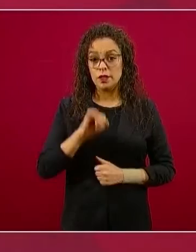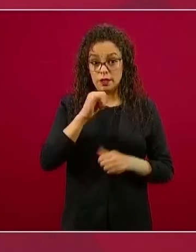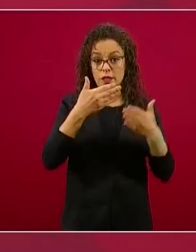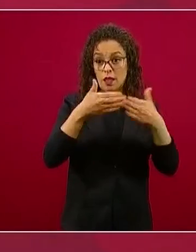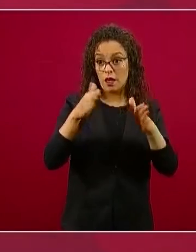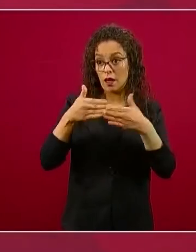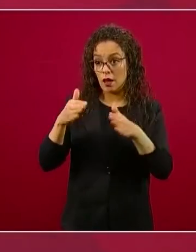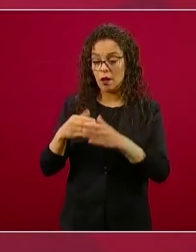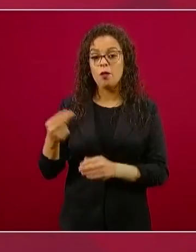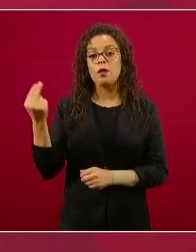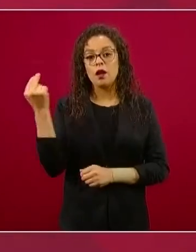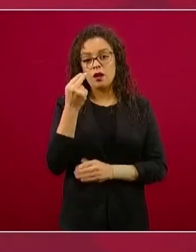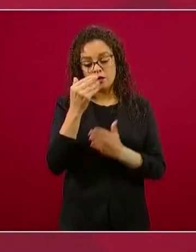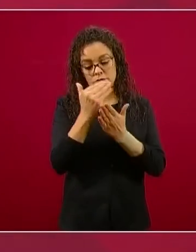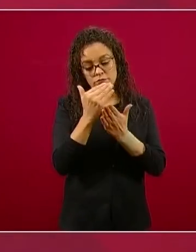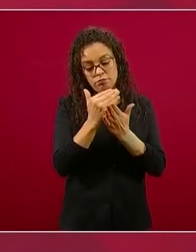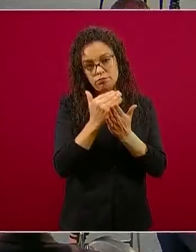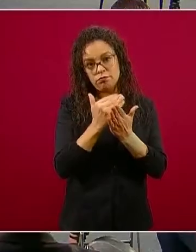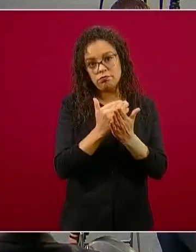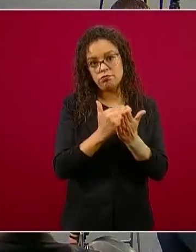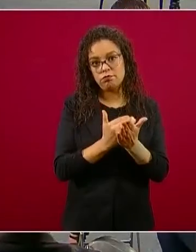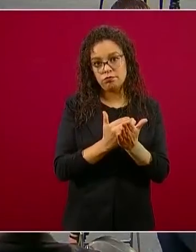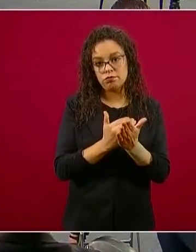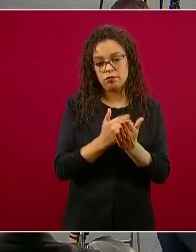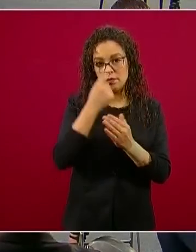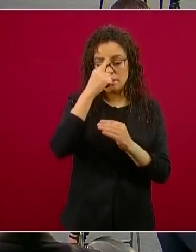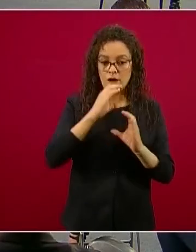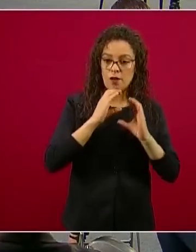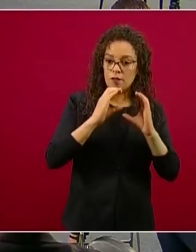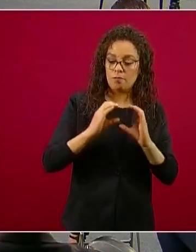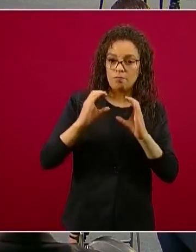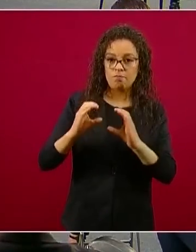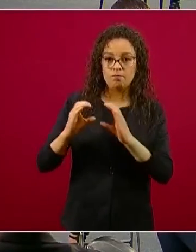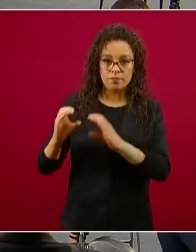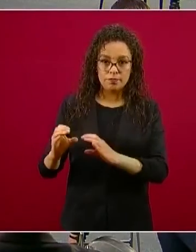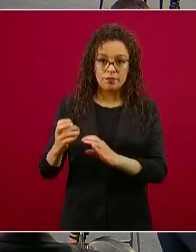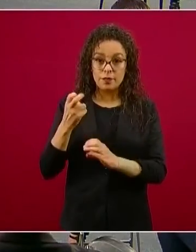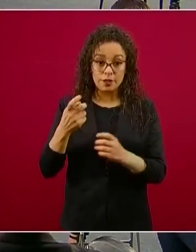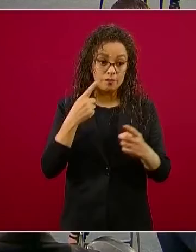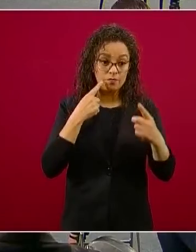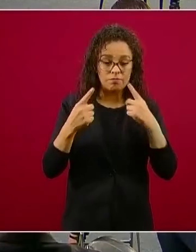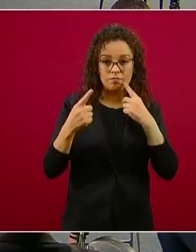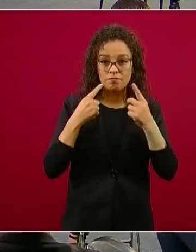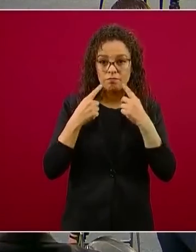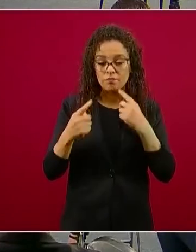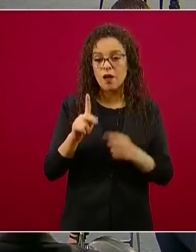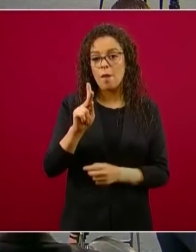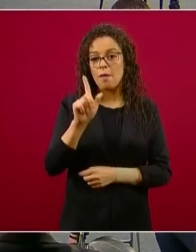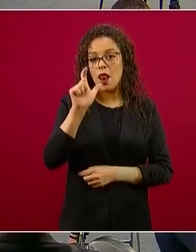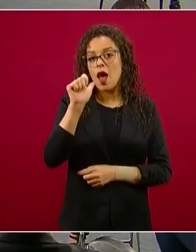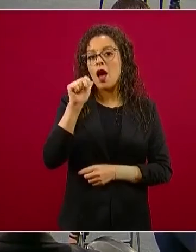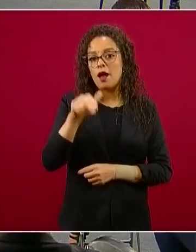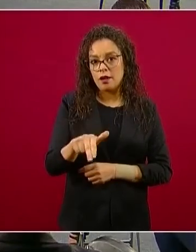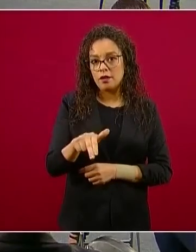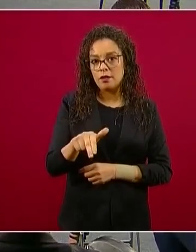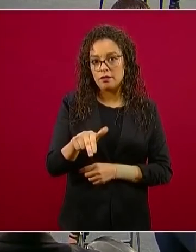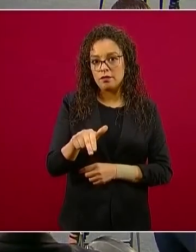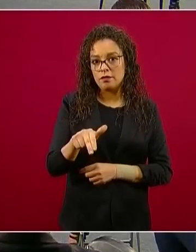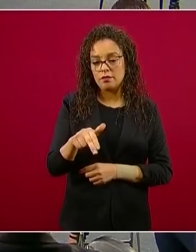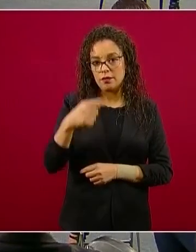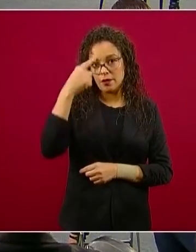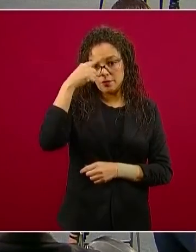o sea, es planear el regreso